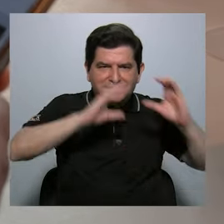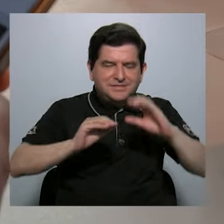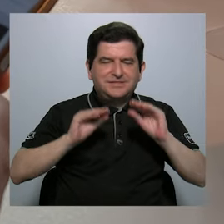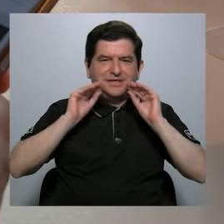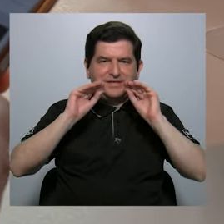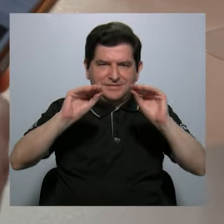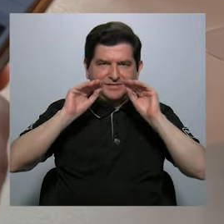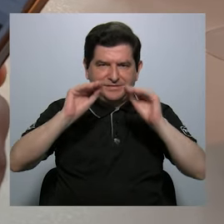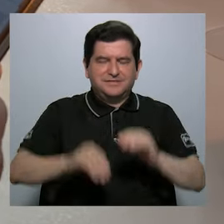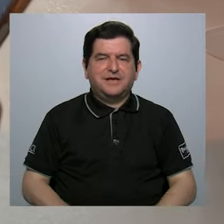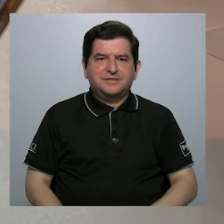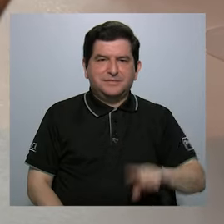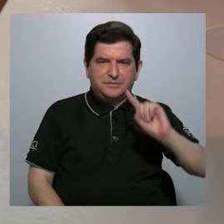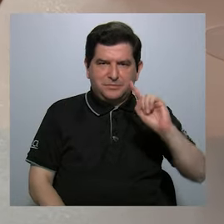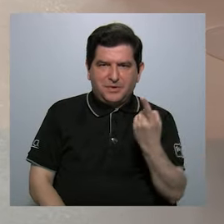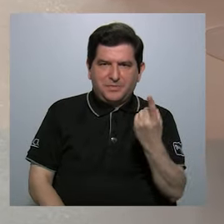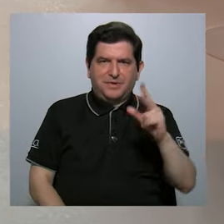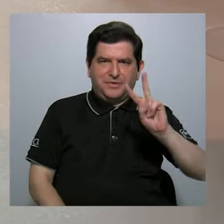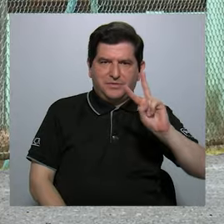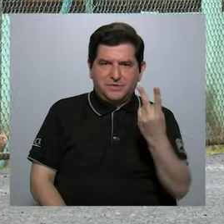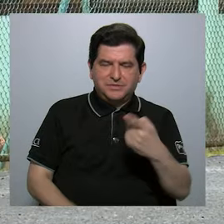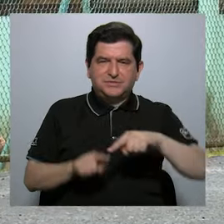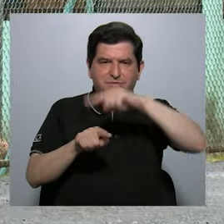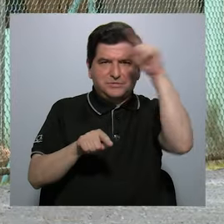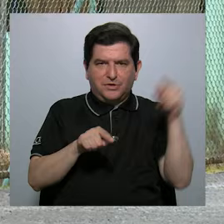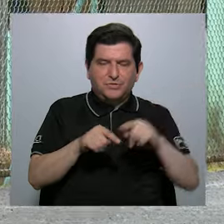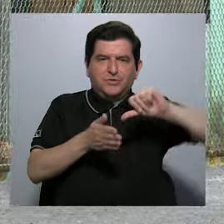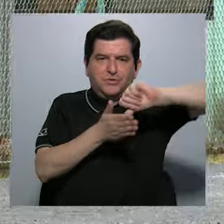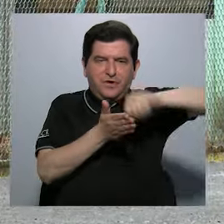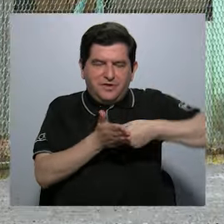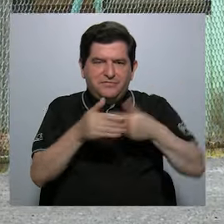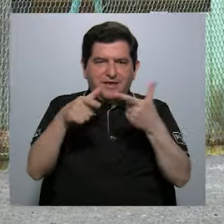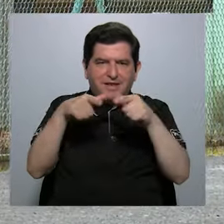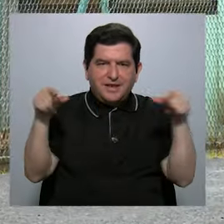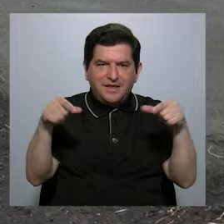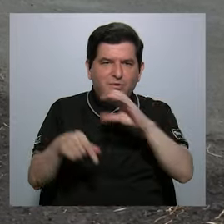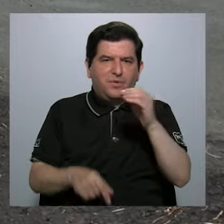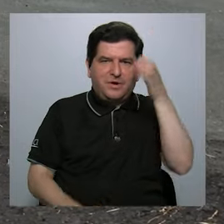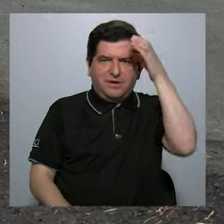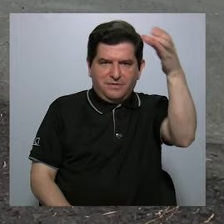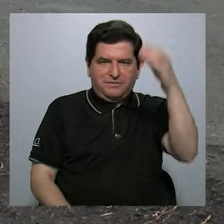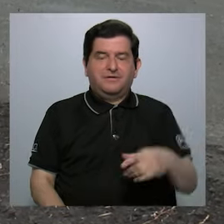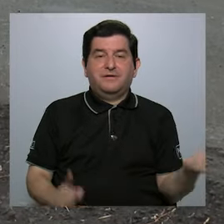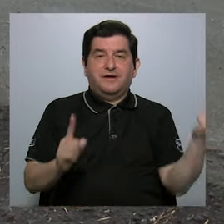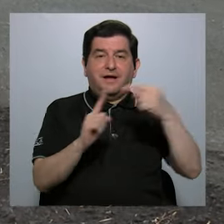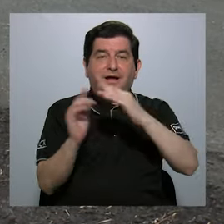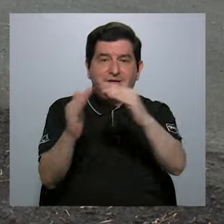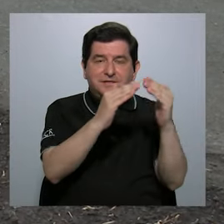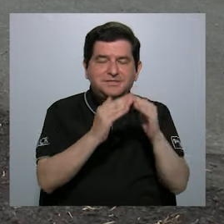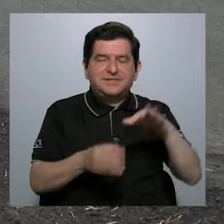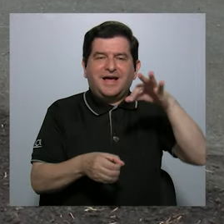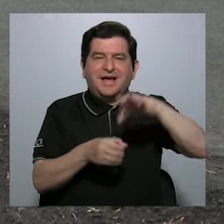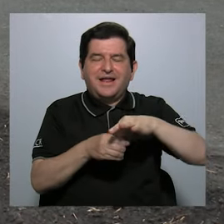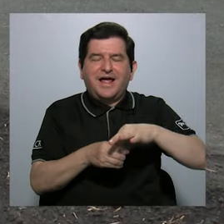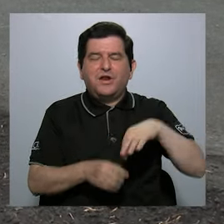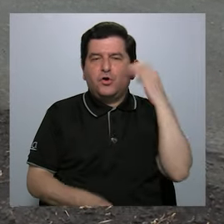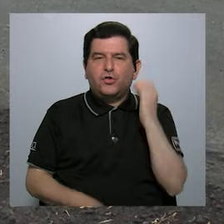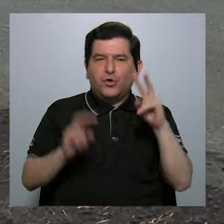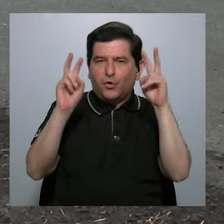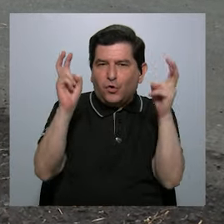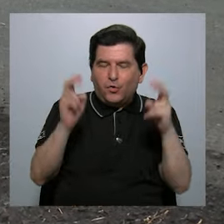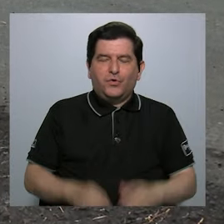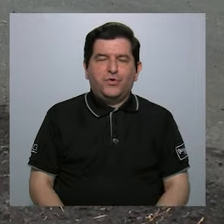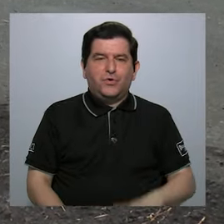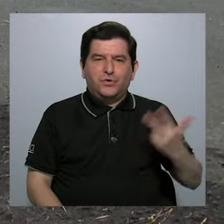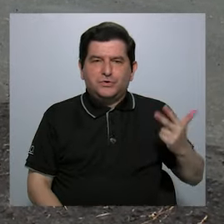Educación en primer y segundo ciclos, con énfasis en lengua y cultura, hasta la Comunidad de Grano de Oro, ubicada